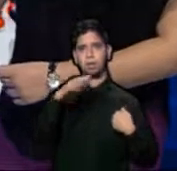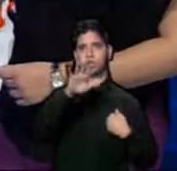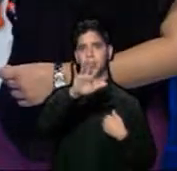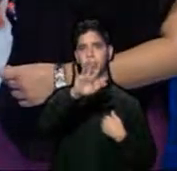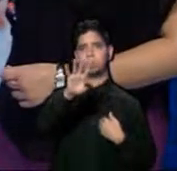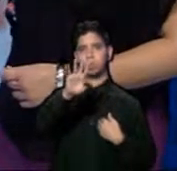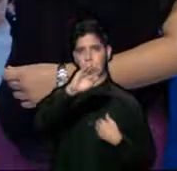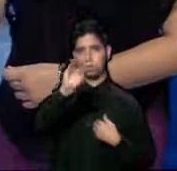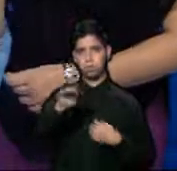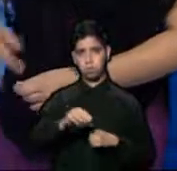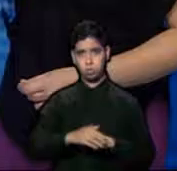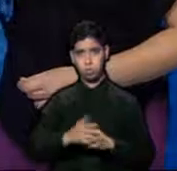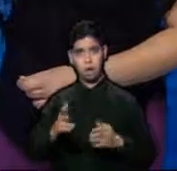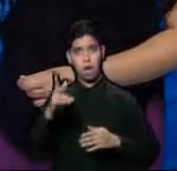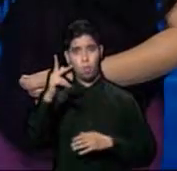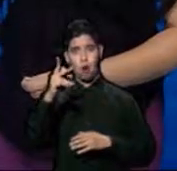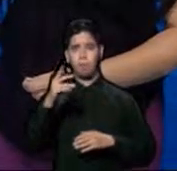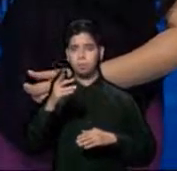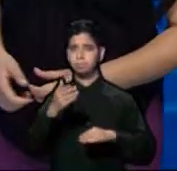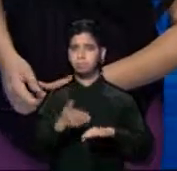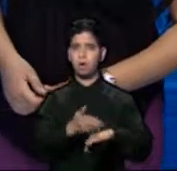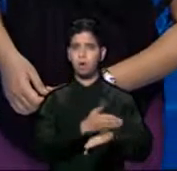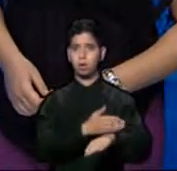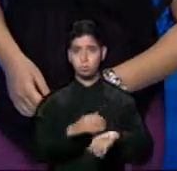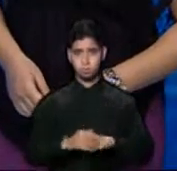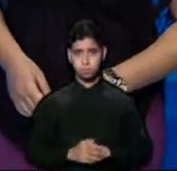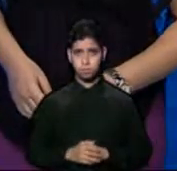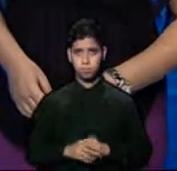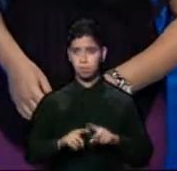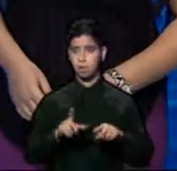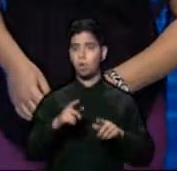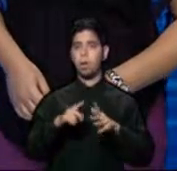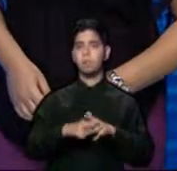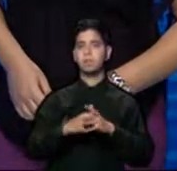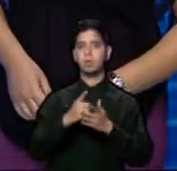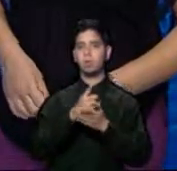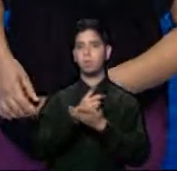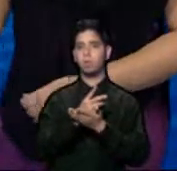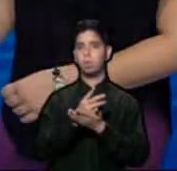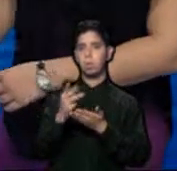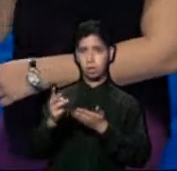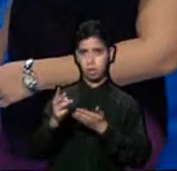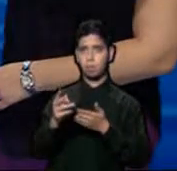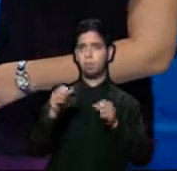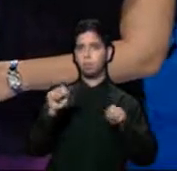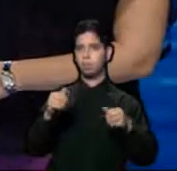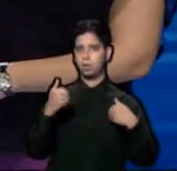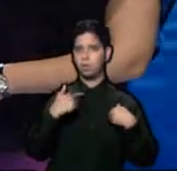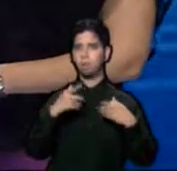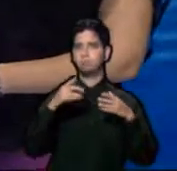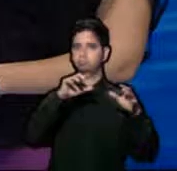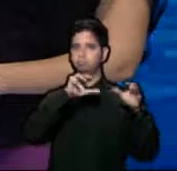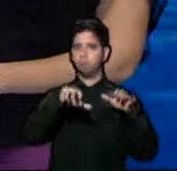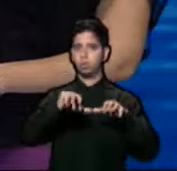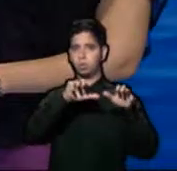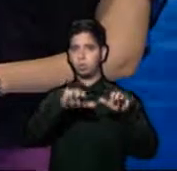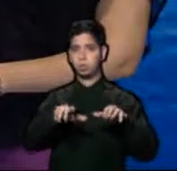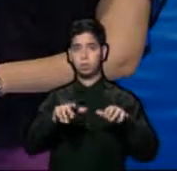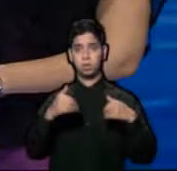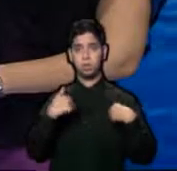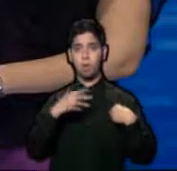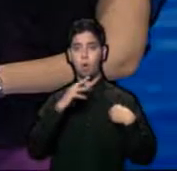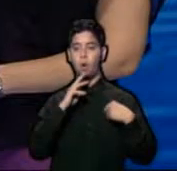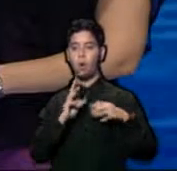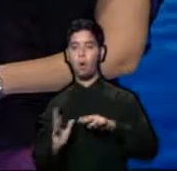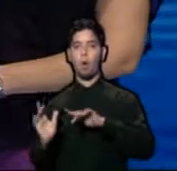es el jueves, mejora. Pero a inicios de la semana que viene nos prepararemos para otro evento de lluvia. Tenemos olas hasta 5 pies de